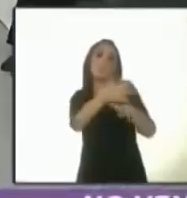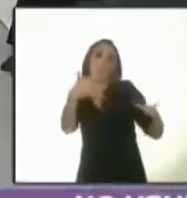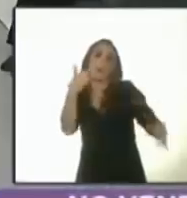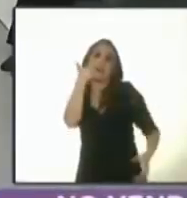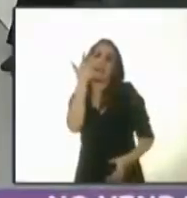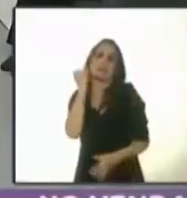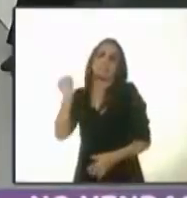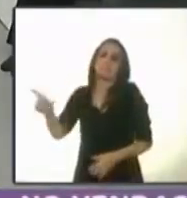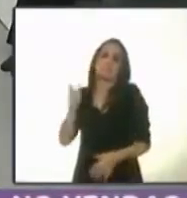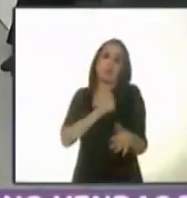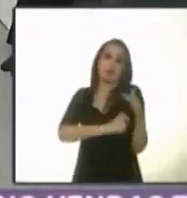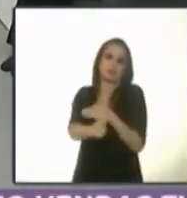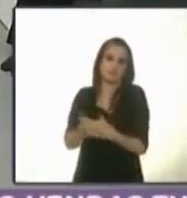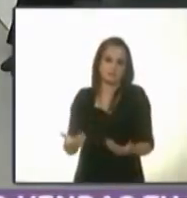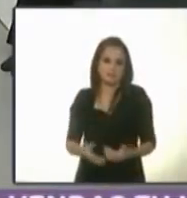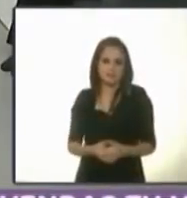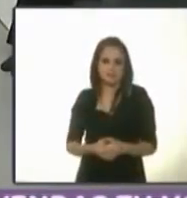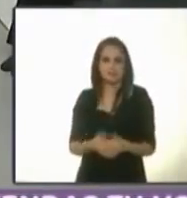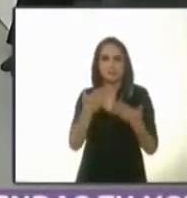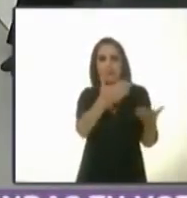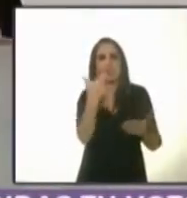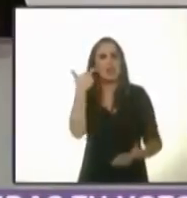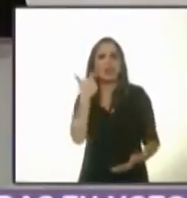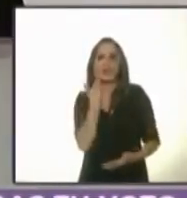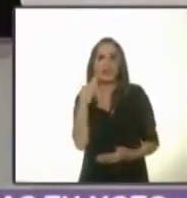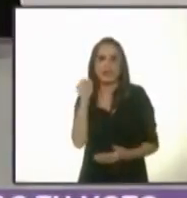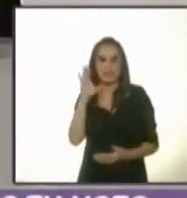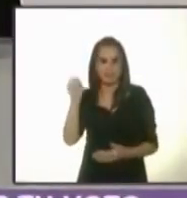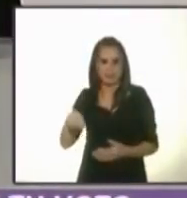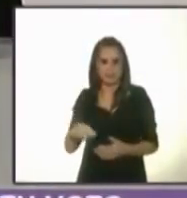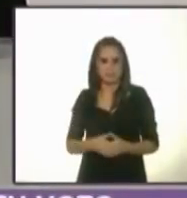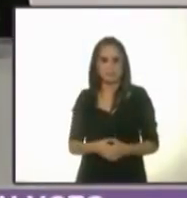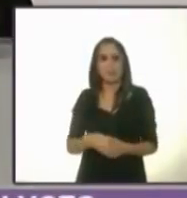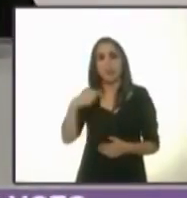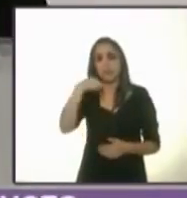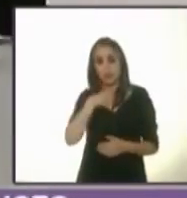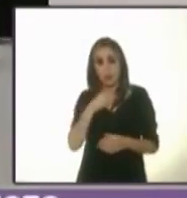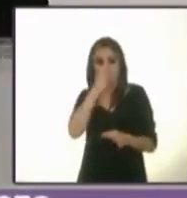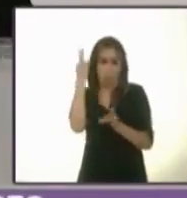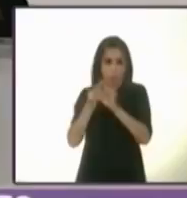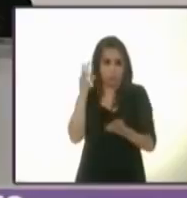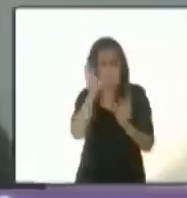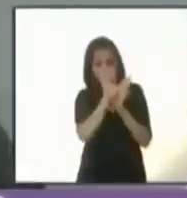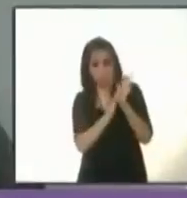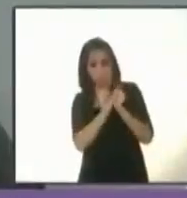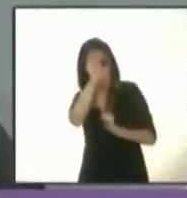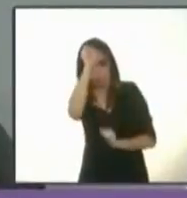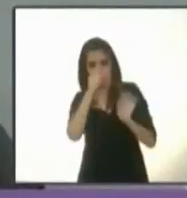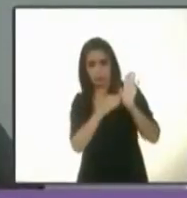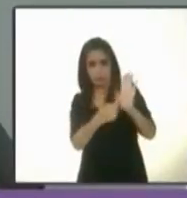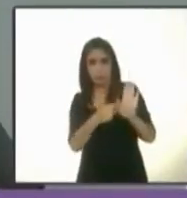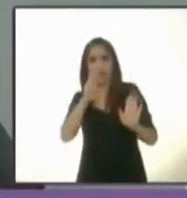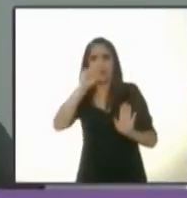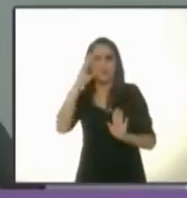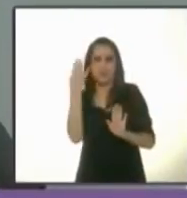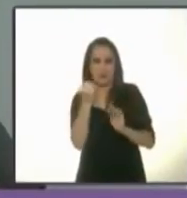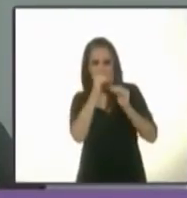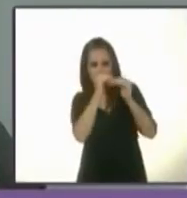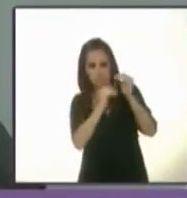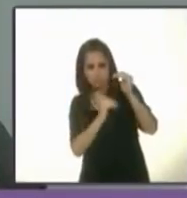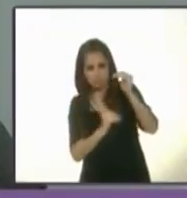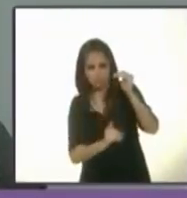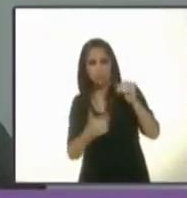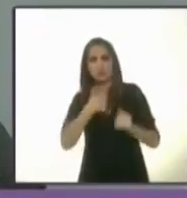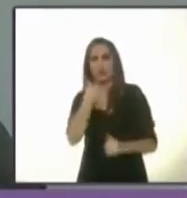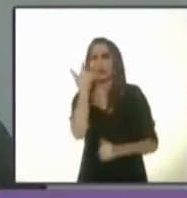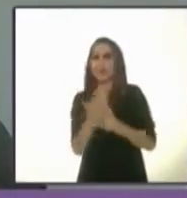Candidato Marco Rascón. Bueno, para cumplir con la Constitución en lo relativo a los 39 transitorios, yo quiero hacer